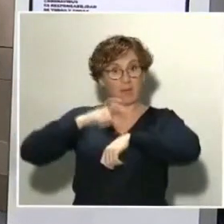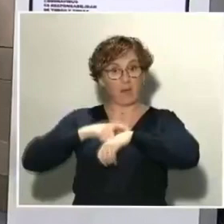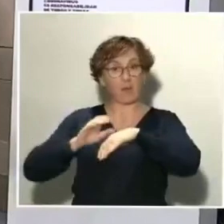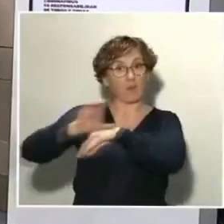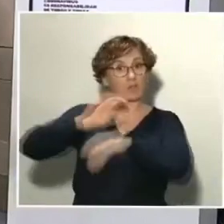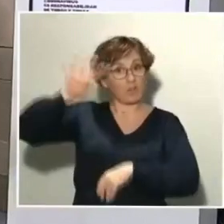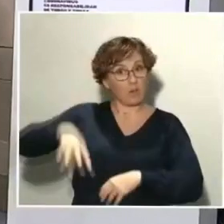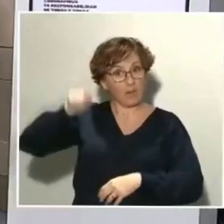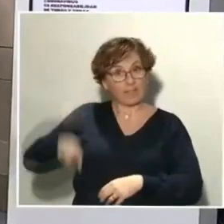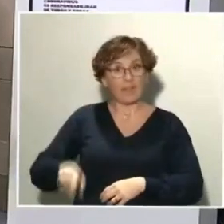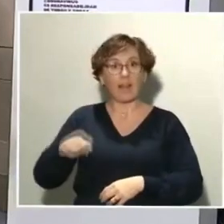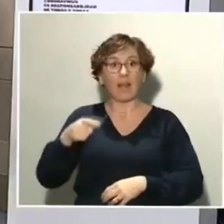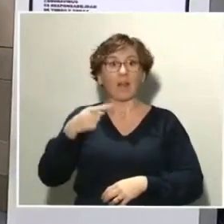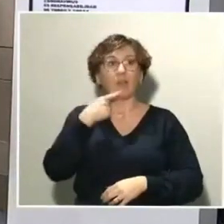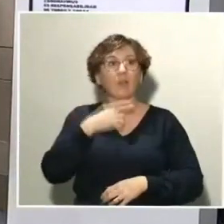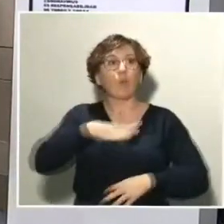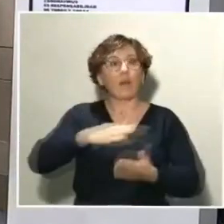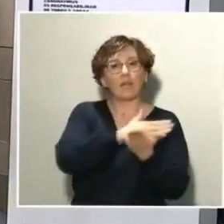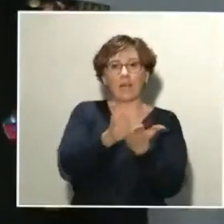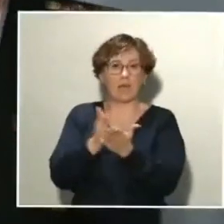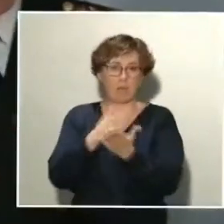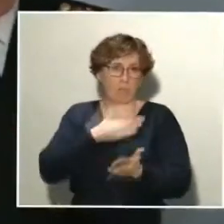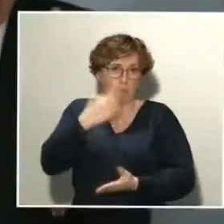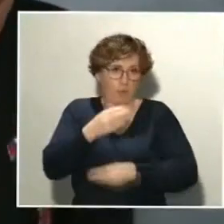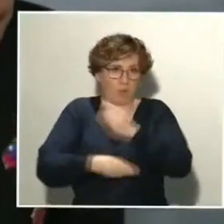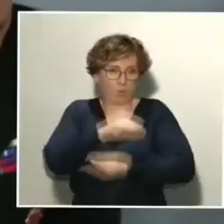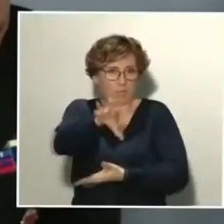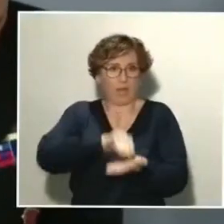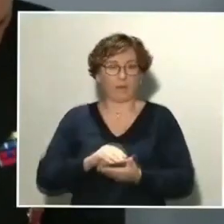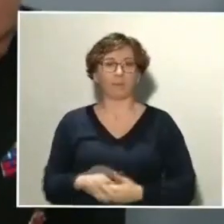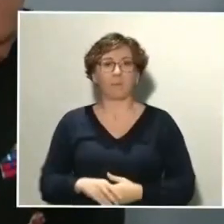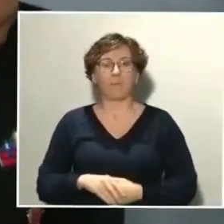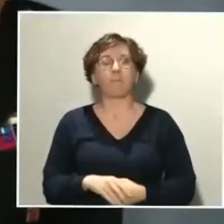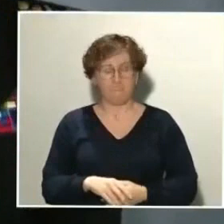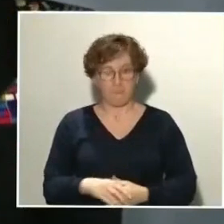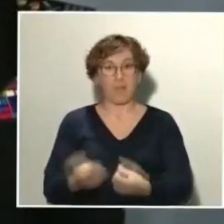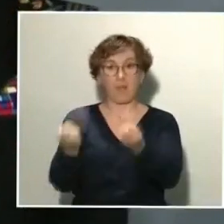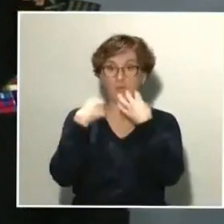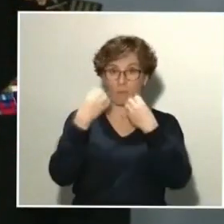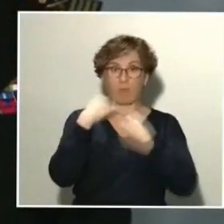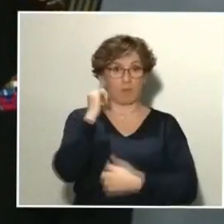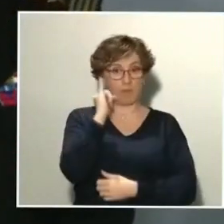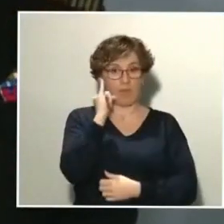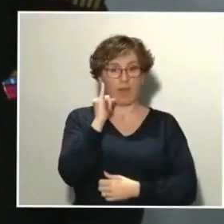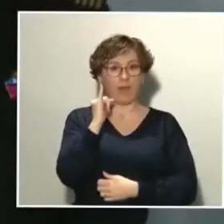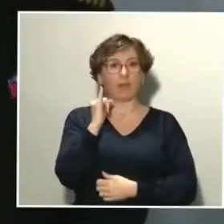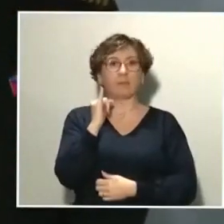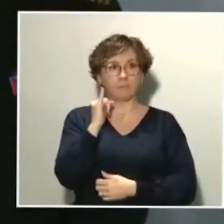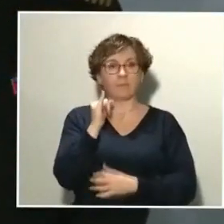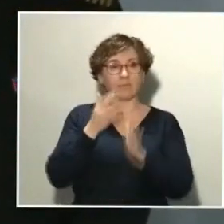hipótesis. La información que disponemos es una intrusión dentro del recinto